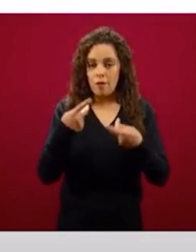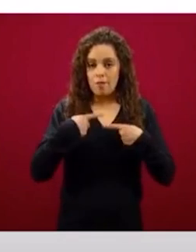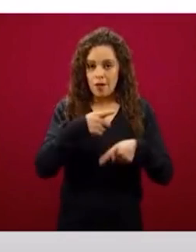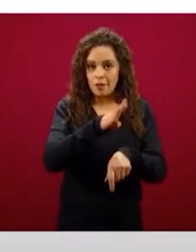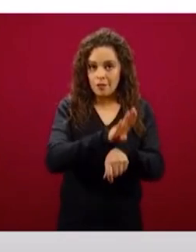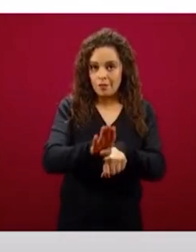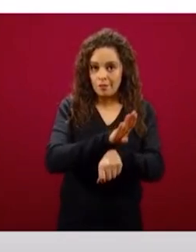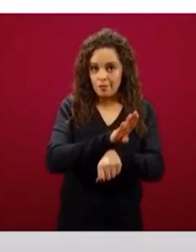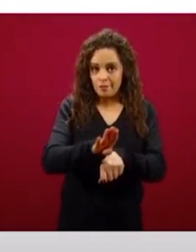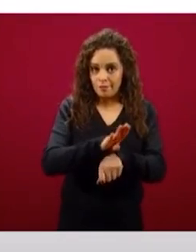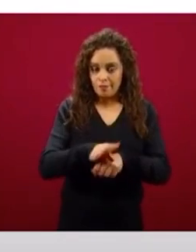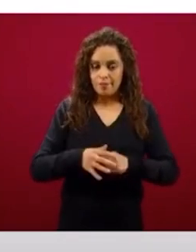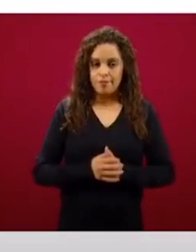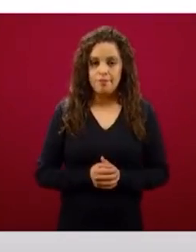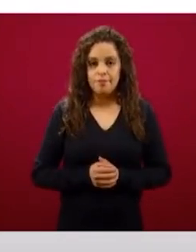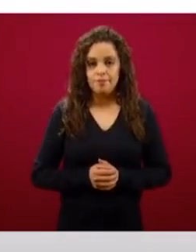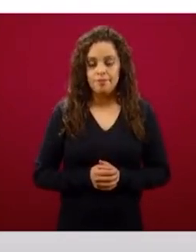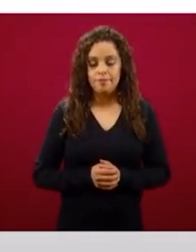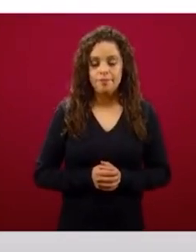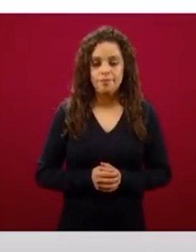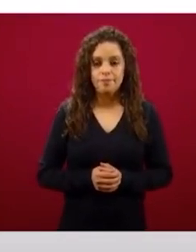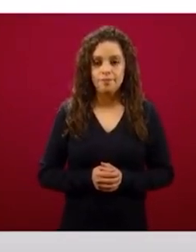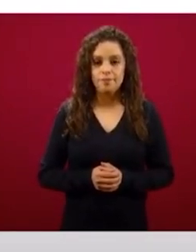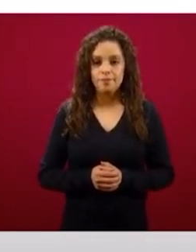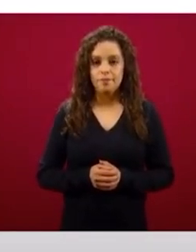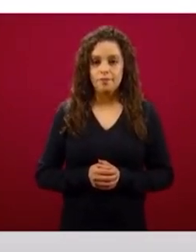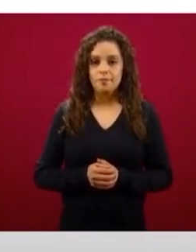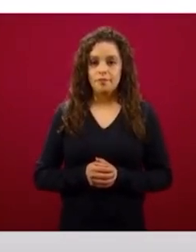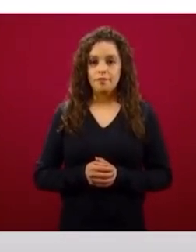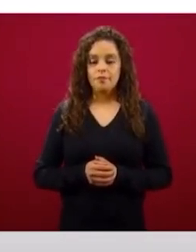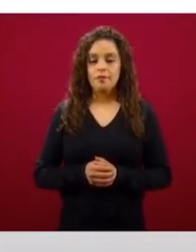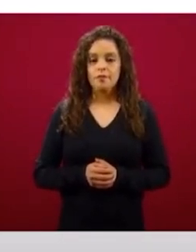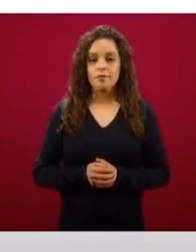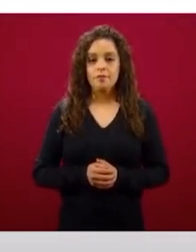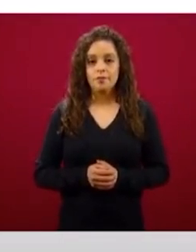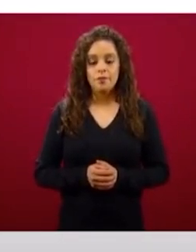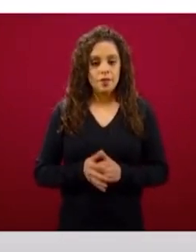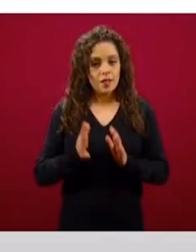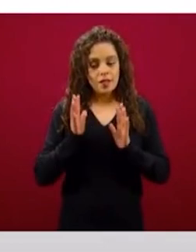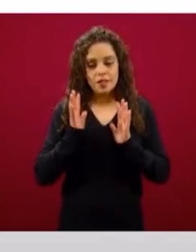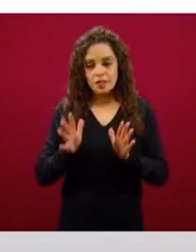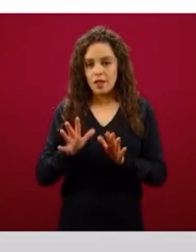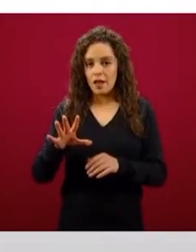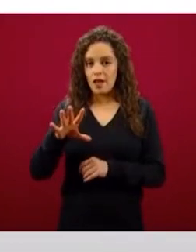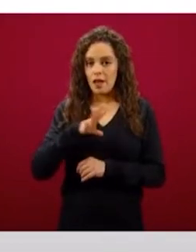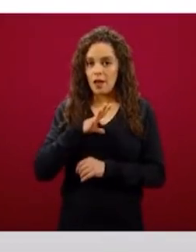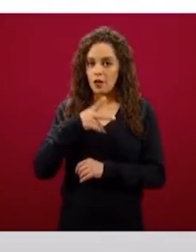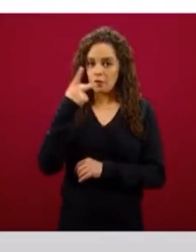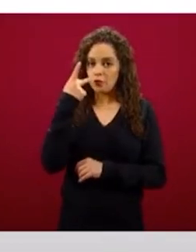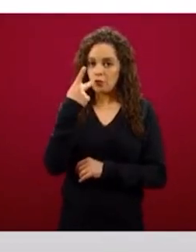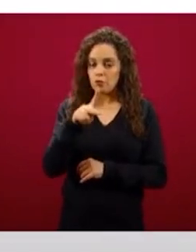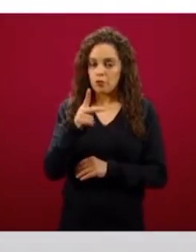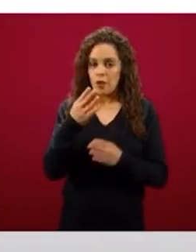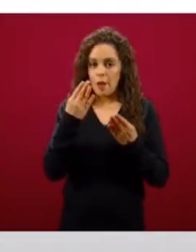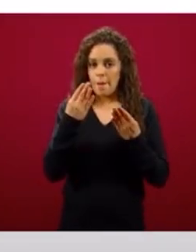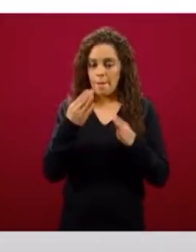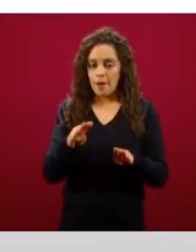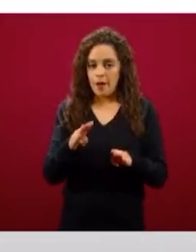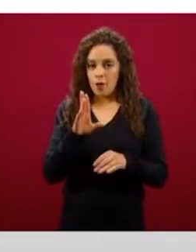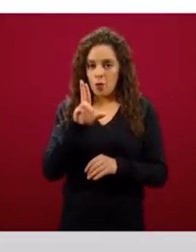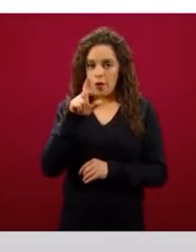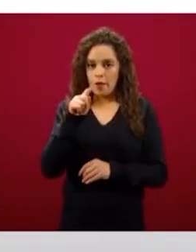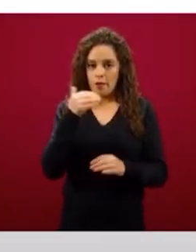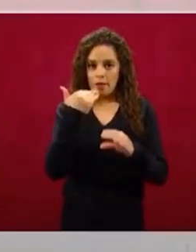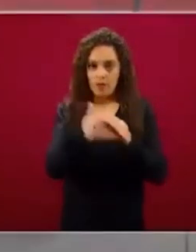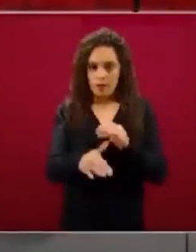están en las bases de datos, están ya en la posesión de los beneficiarios, o que